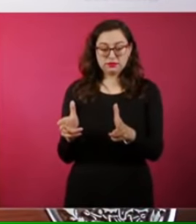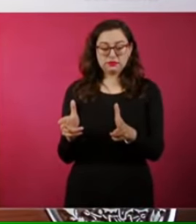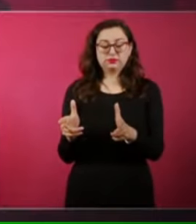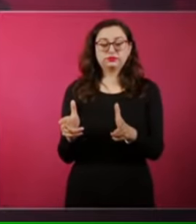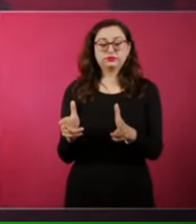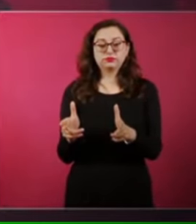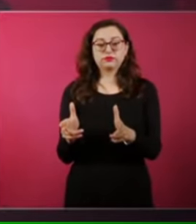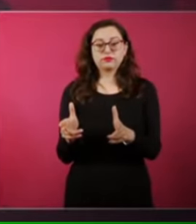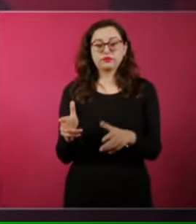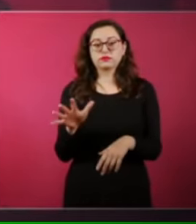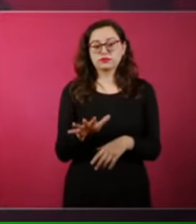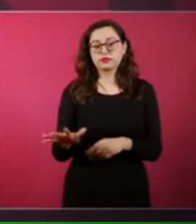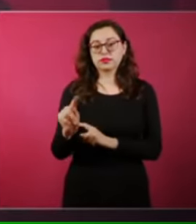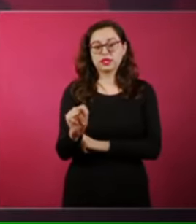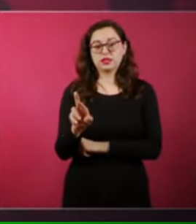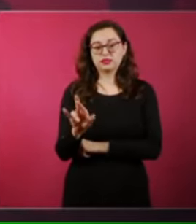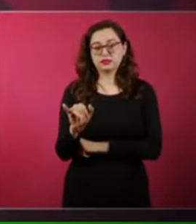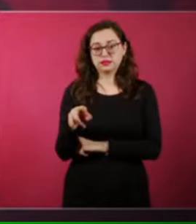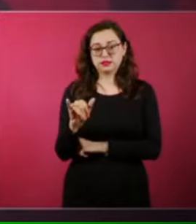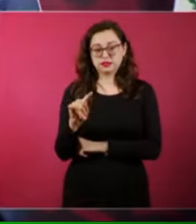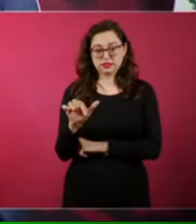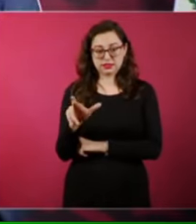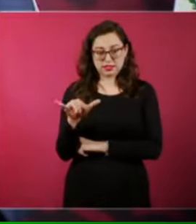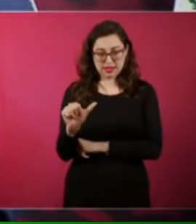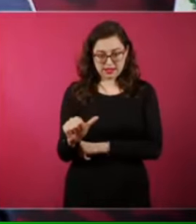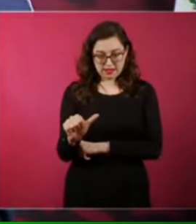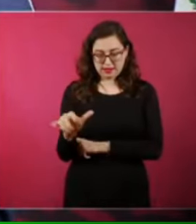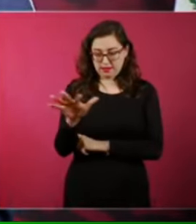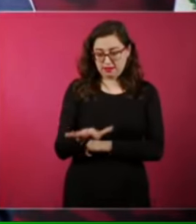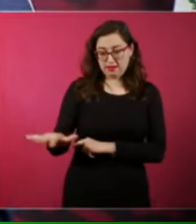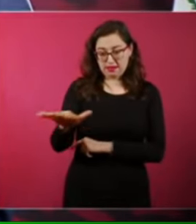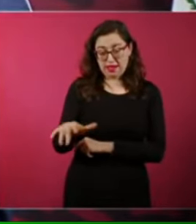la Trinitaria. Es que ahí también